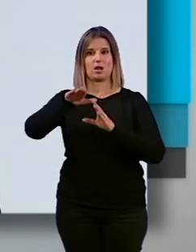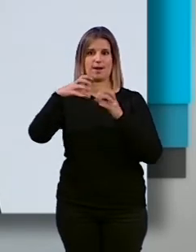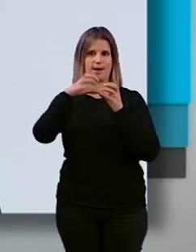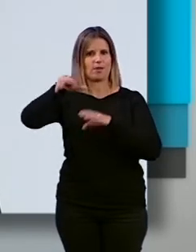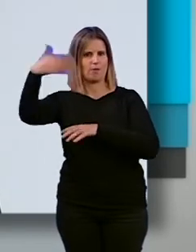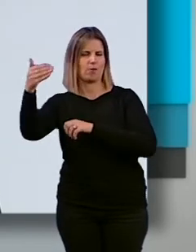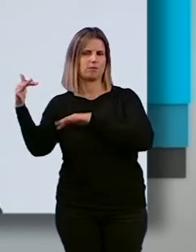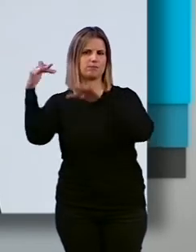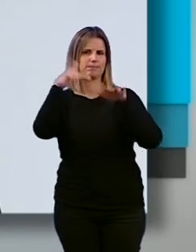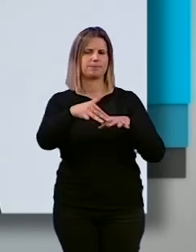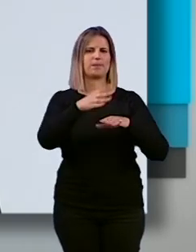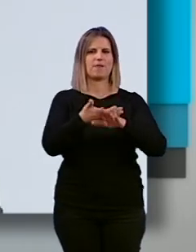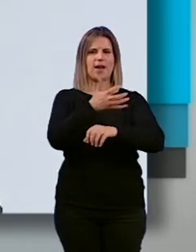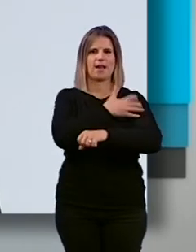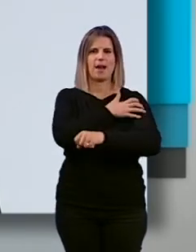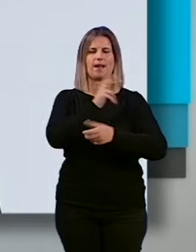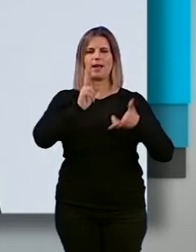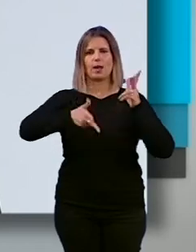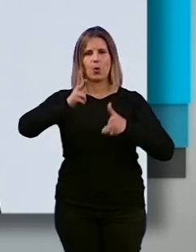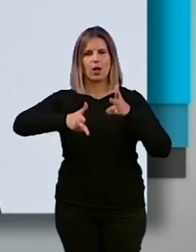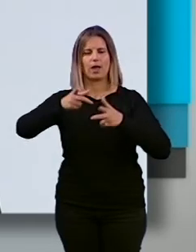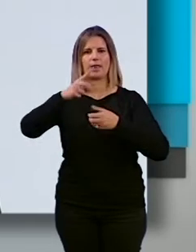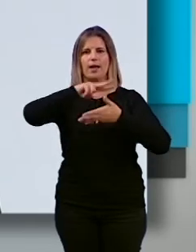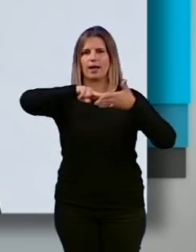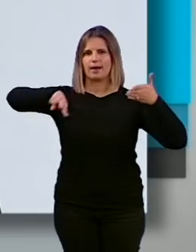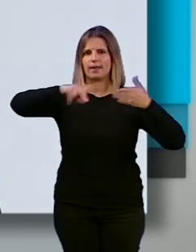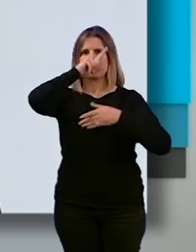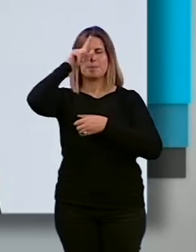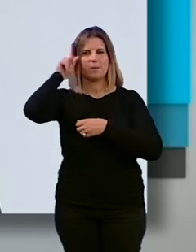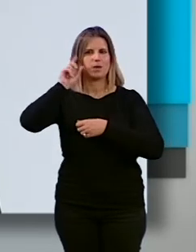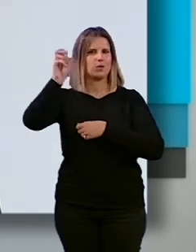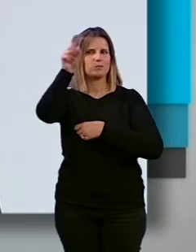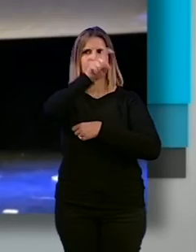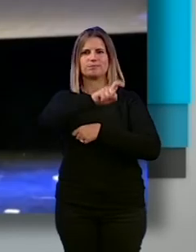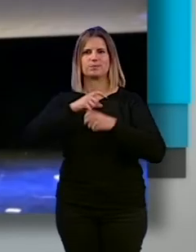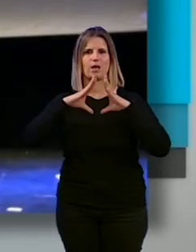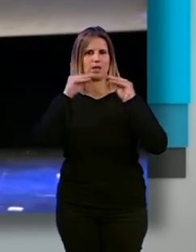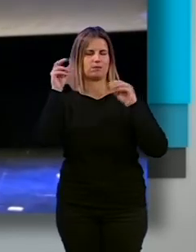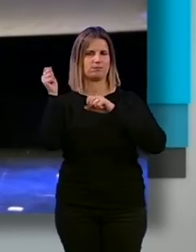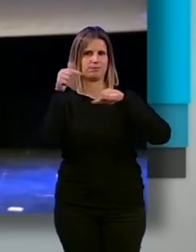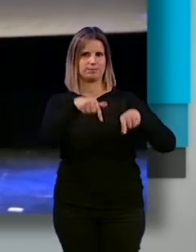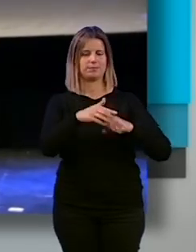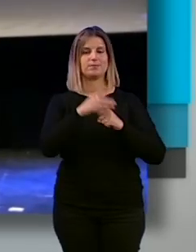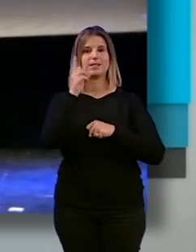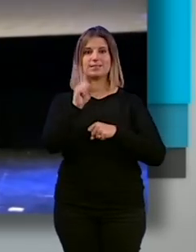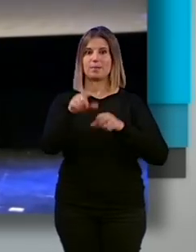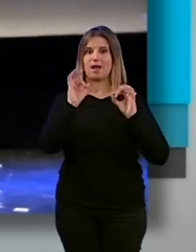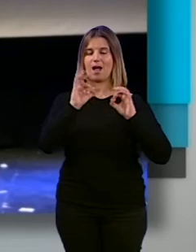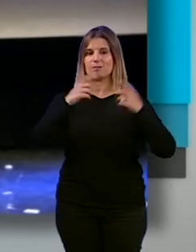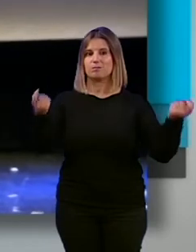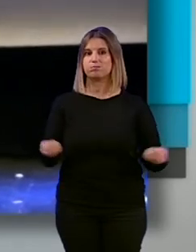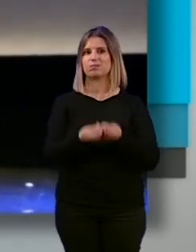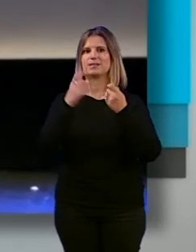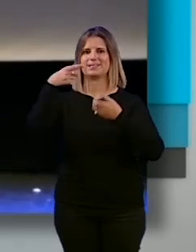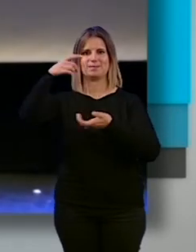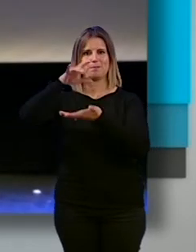vienen de Baleares de Euskadi de Galicia de Madrid y de otros puntos de Andalucía. Además habrá una extensión del festival en